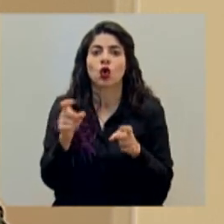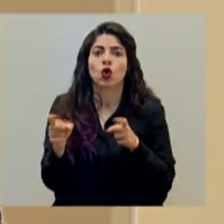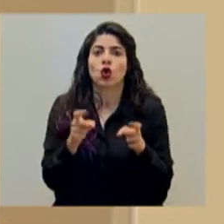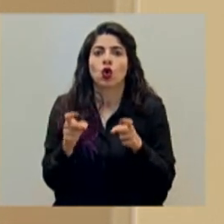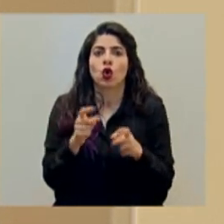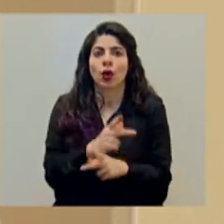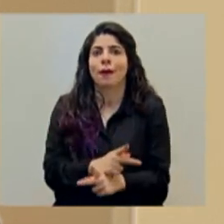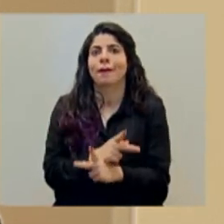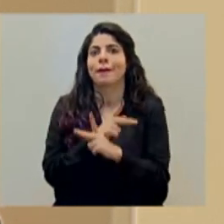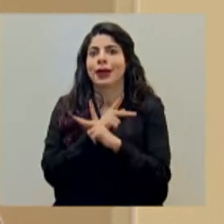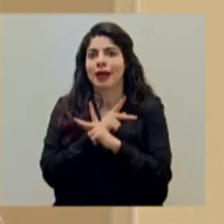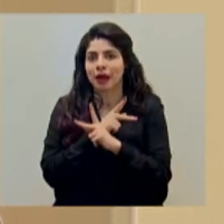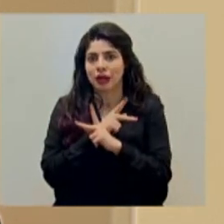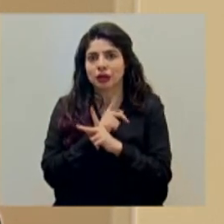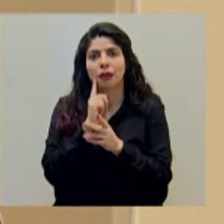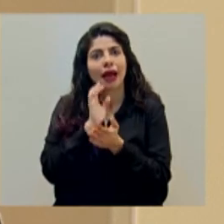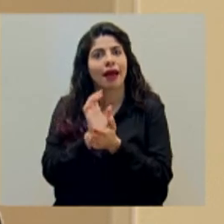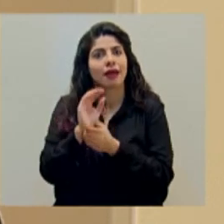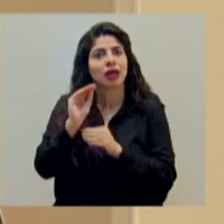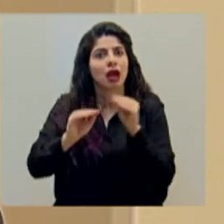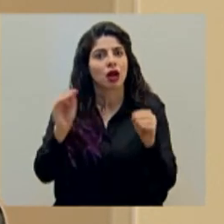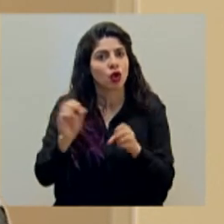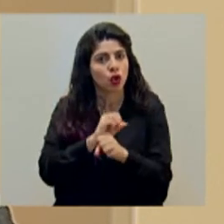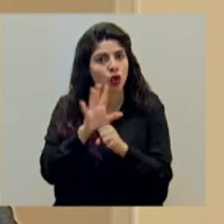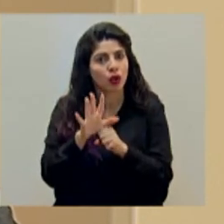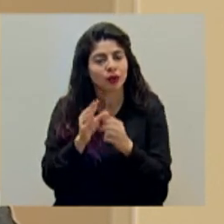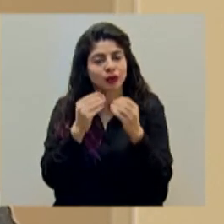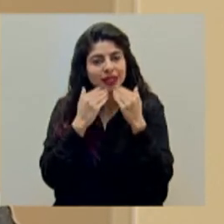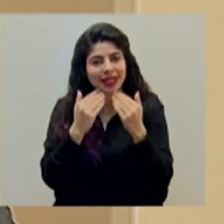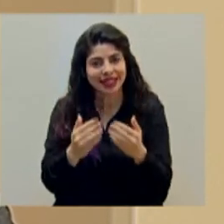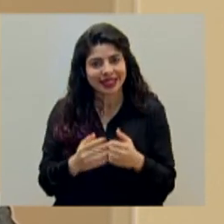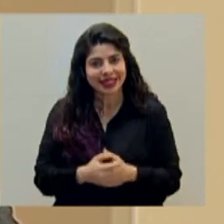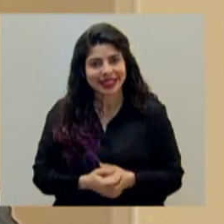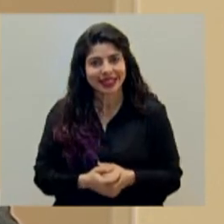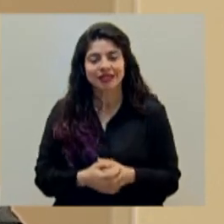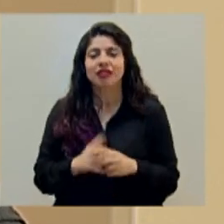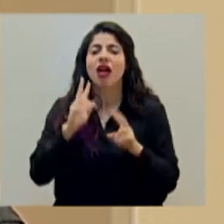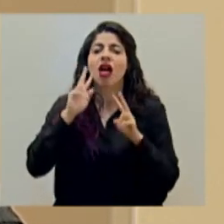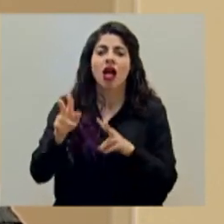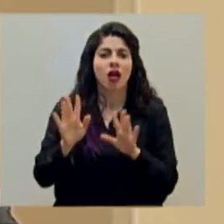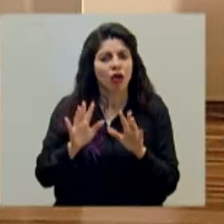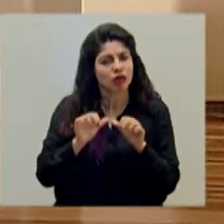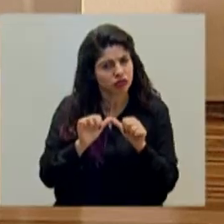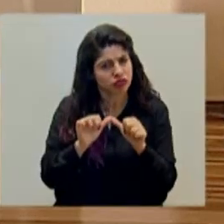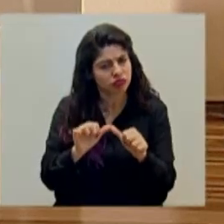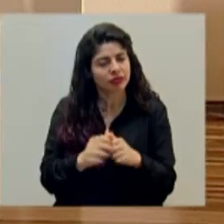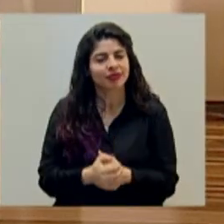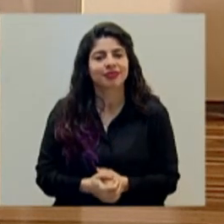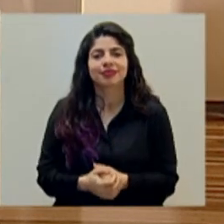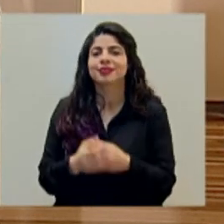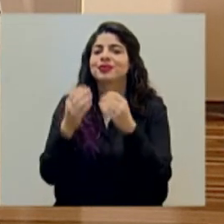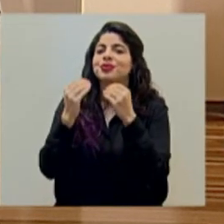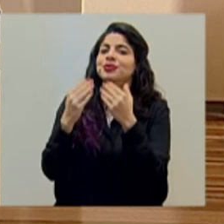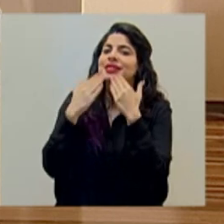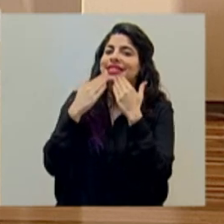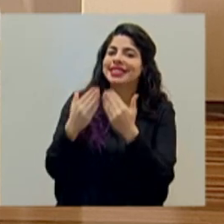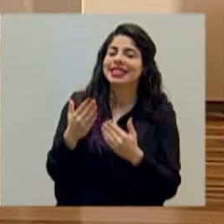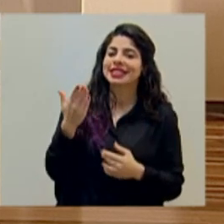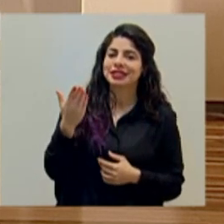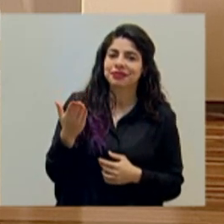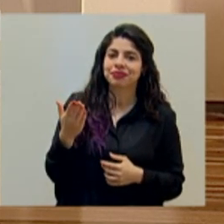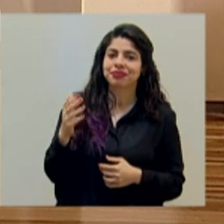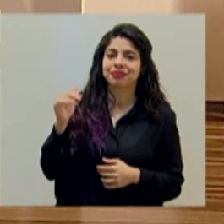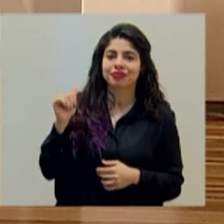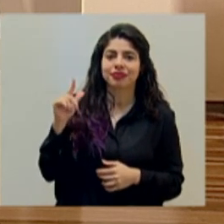prevención de la transmisión del COVID-19. Muchísimas gracias, no bajemos la guardia. Muchísimas gracias a